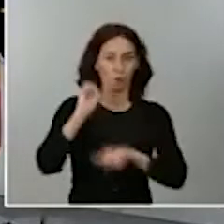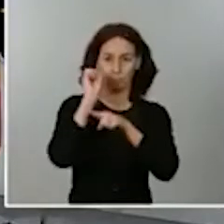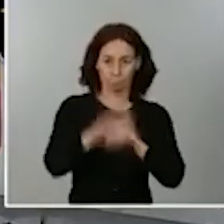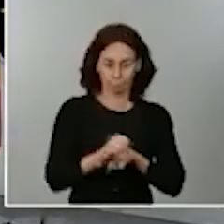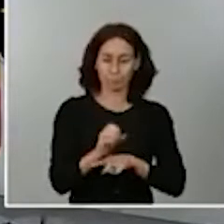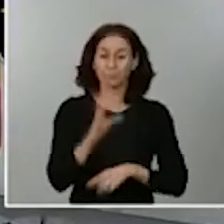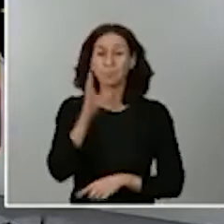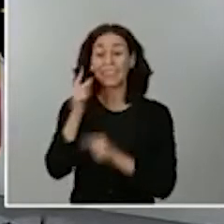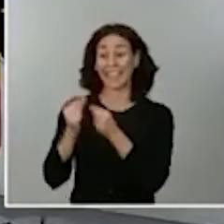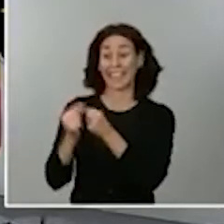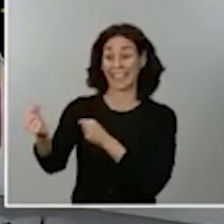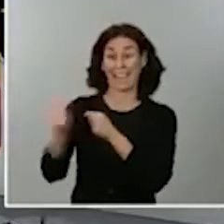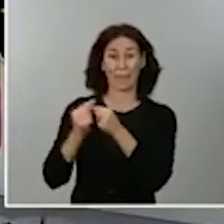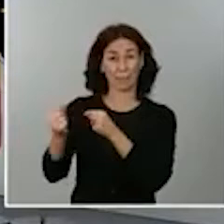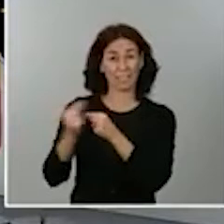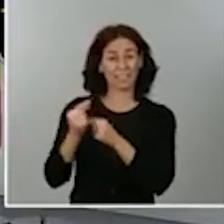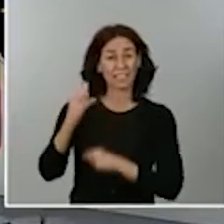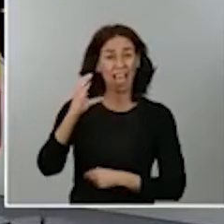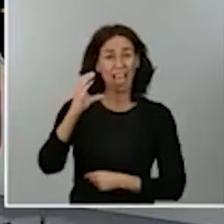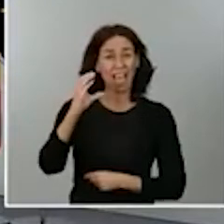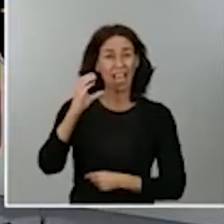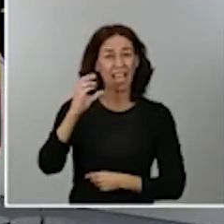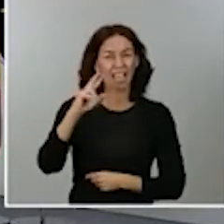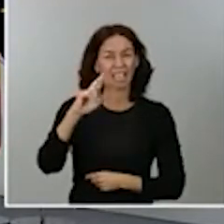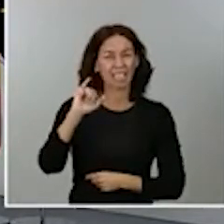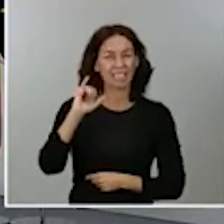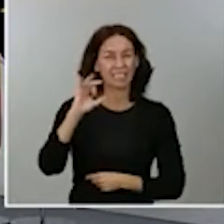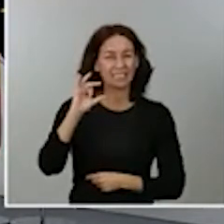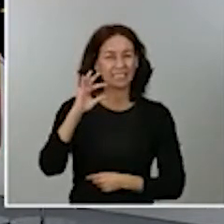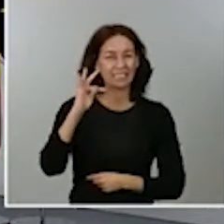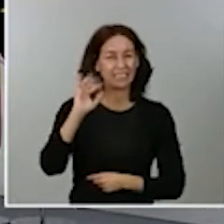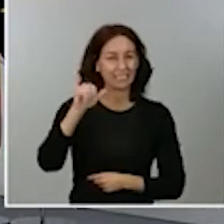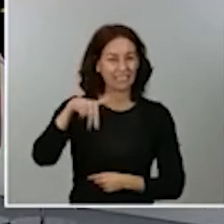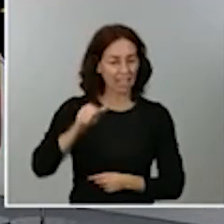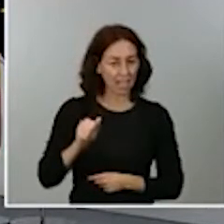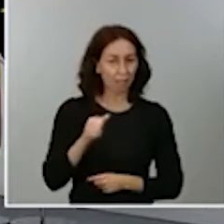Cristina de la Hoz. Cristina, buenas tardes. Gracias.